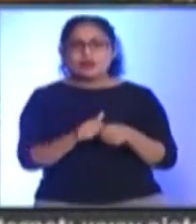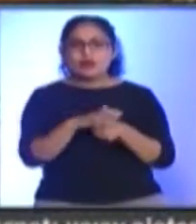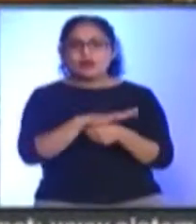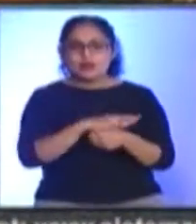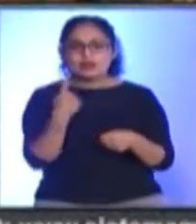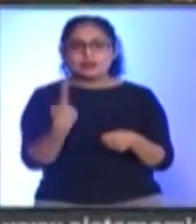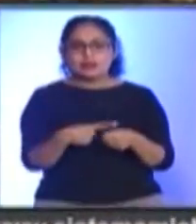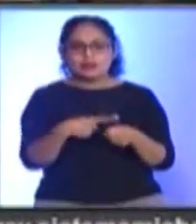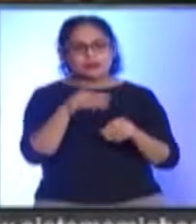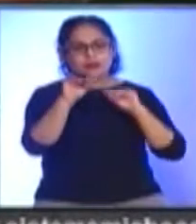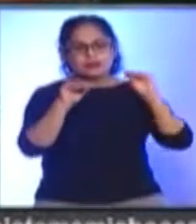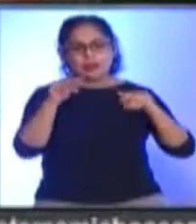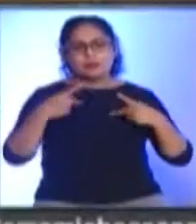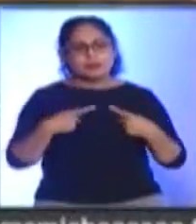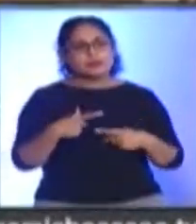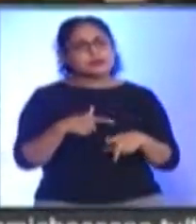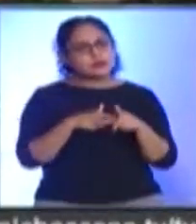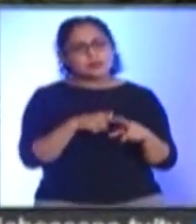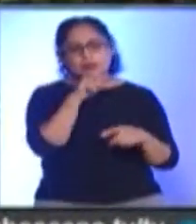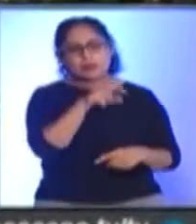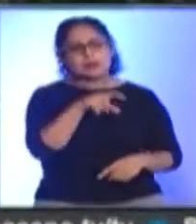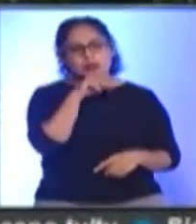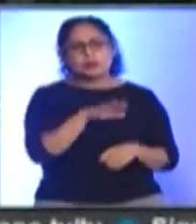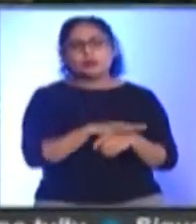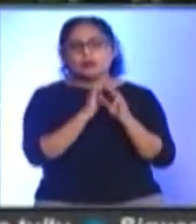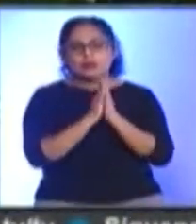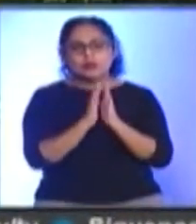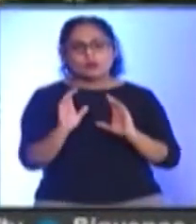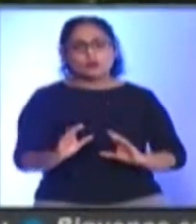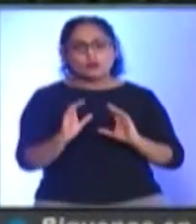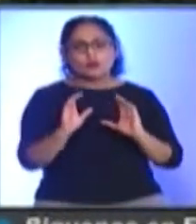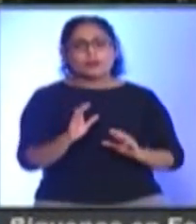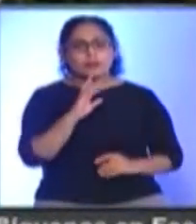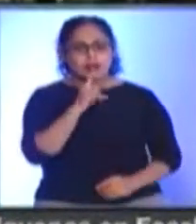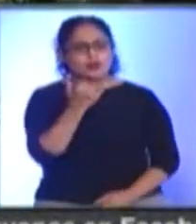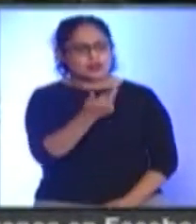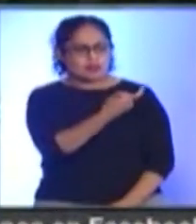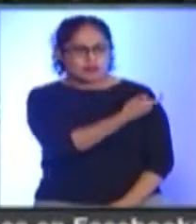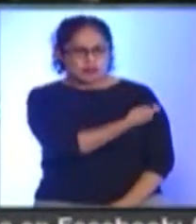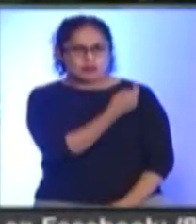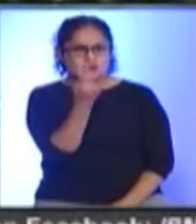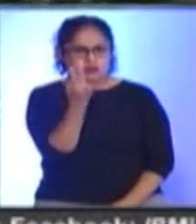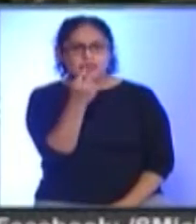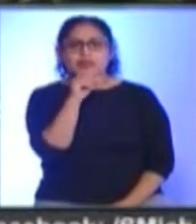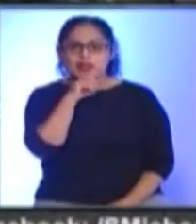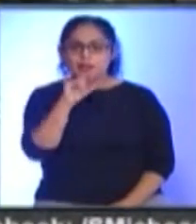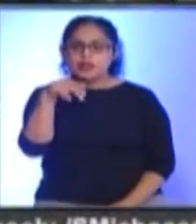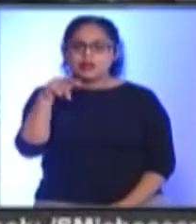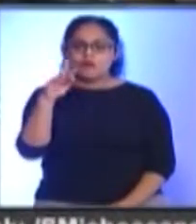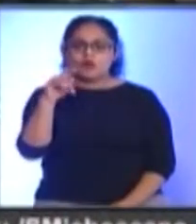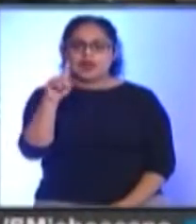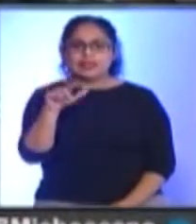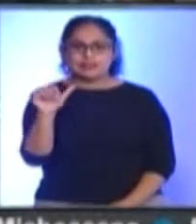llamado a la población A no relajar El autocuidado Y inmunizarse No solo contra el COVID-19 Sino contra la influencia Y neumococo